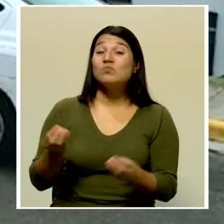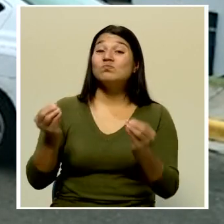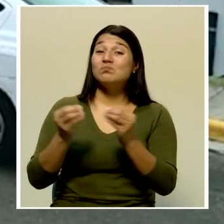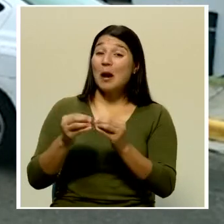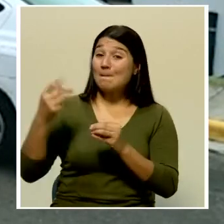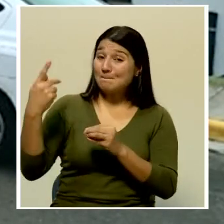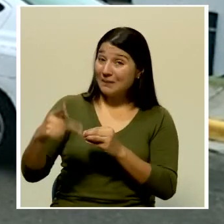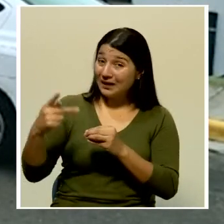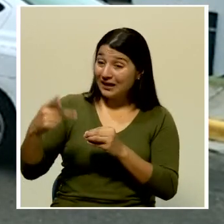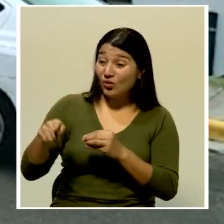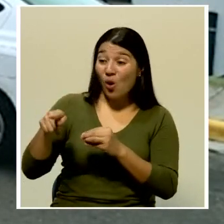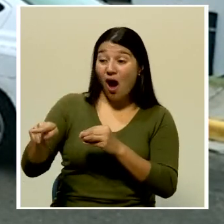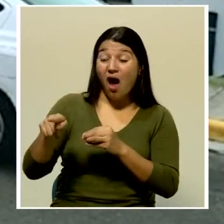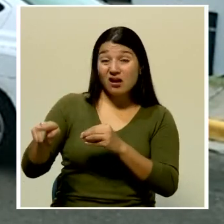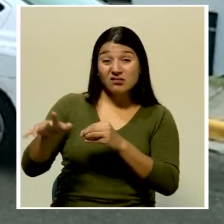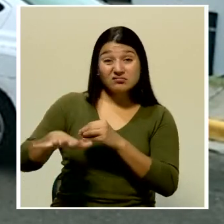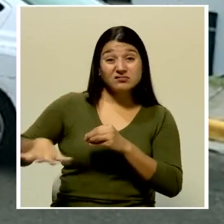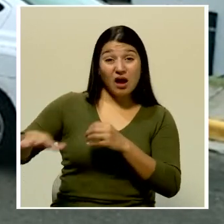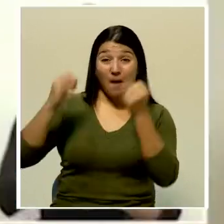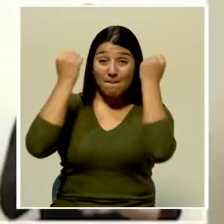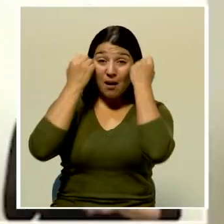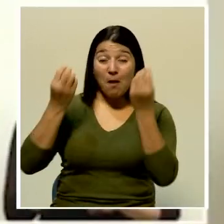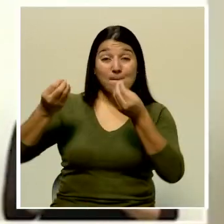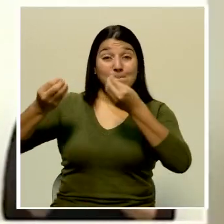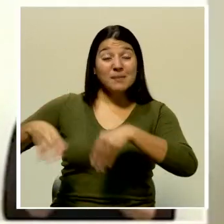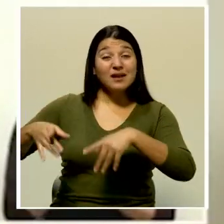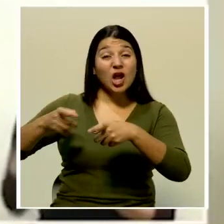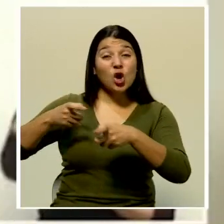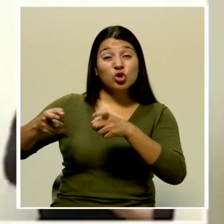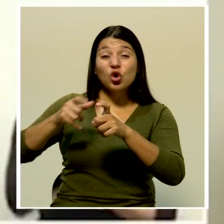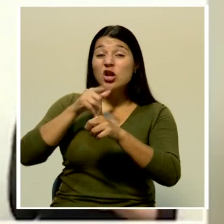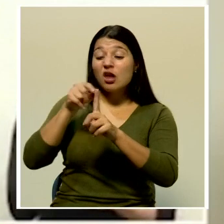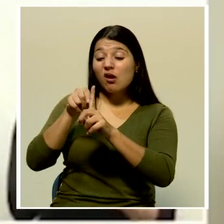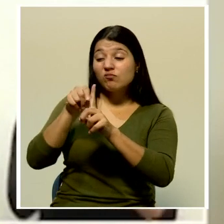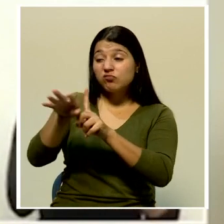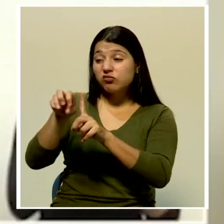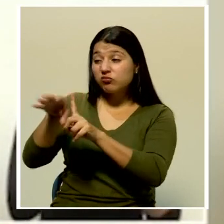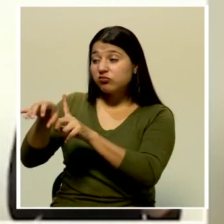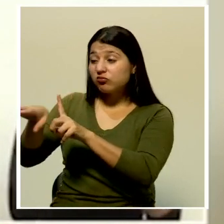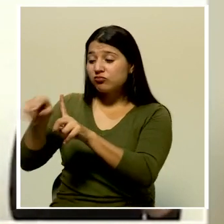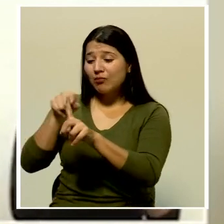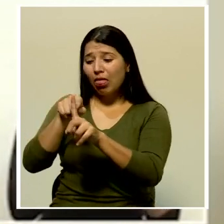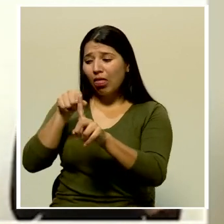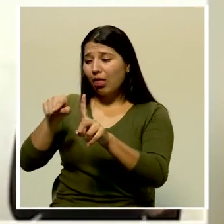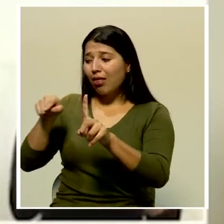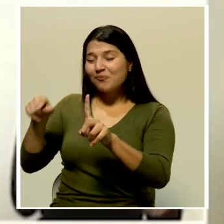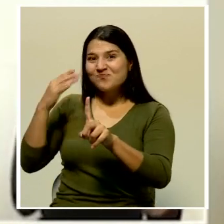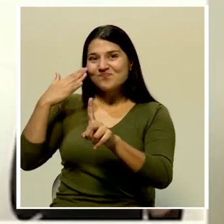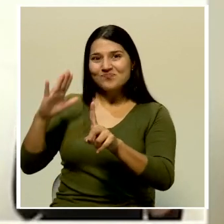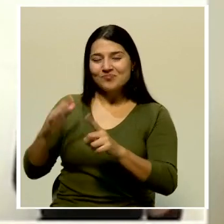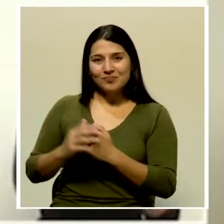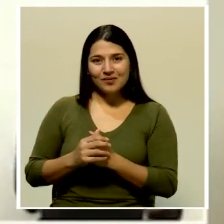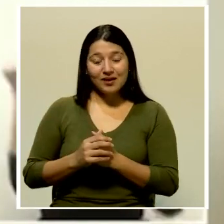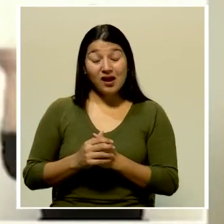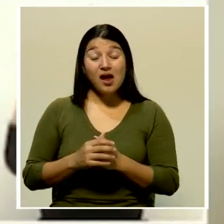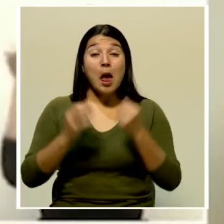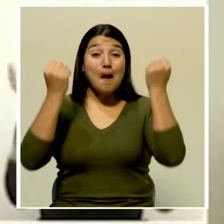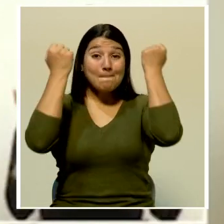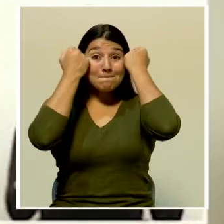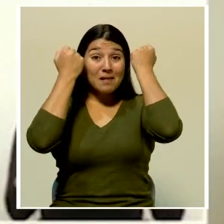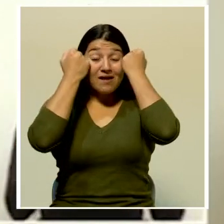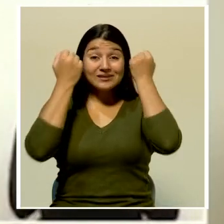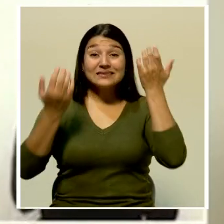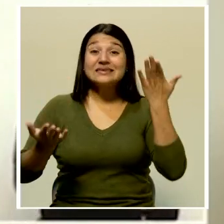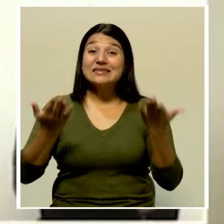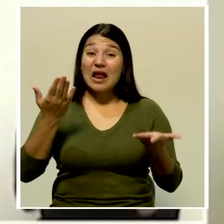transmisión comunitaria en esta zona del país. Tomando en cuenta estas consideraciones, Pavas es quizá el distrito